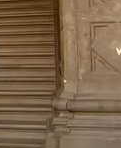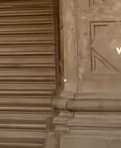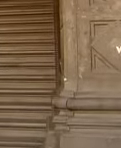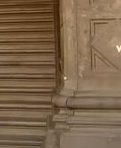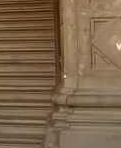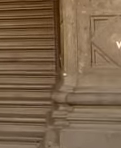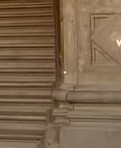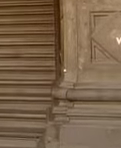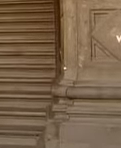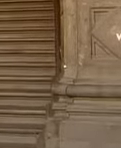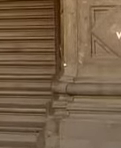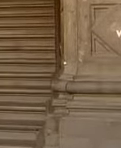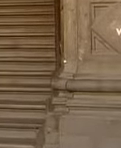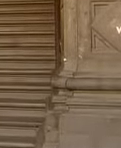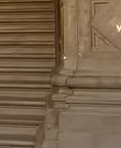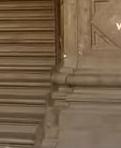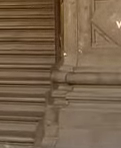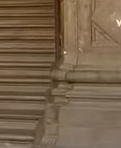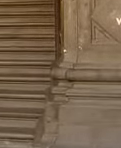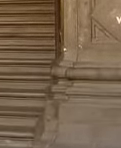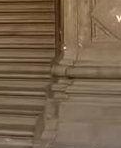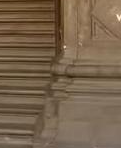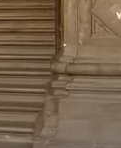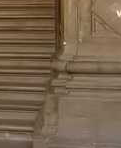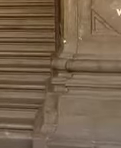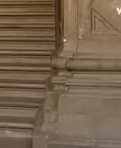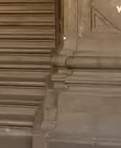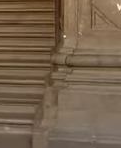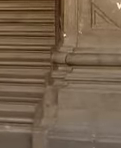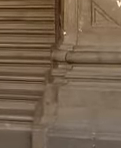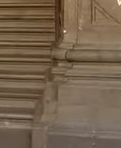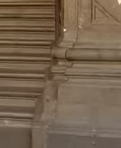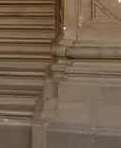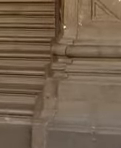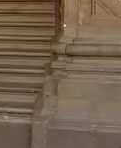Presidente, podría hacer una foto? ¿Por qué?